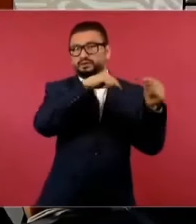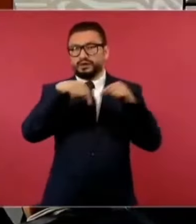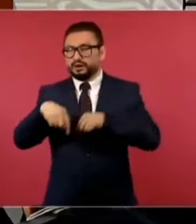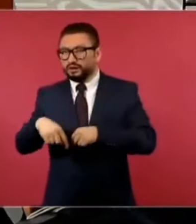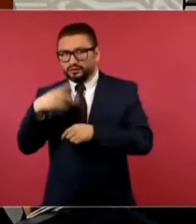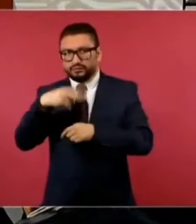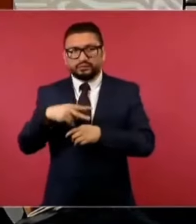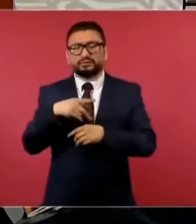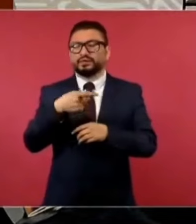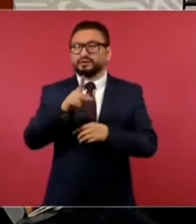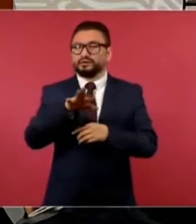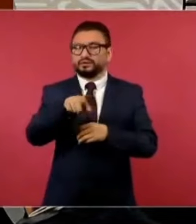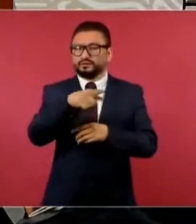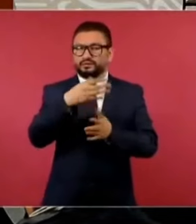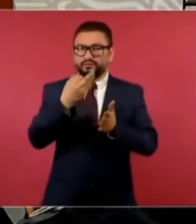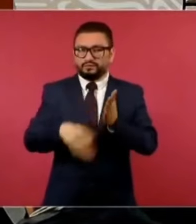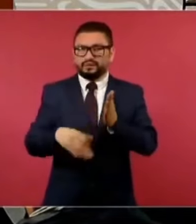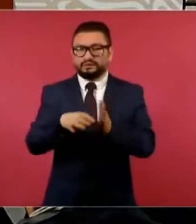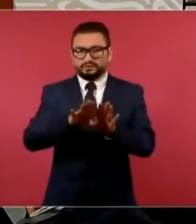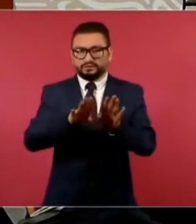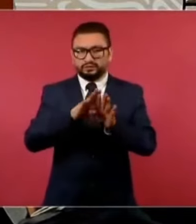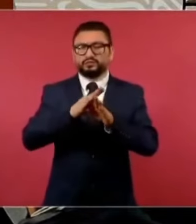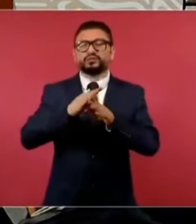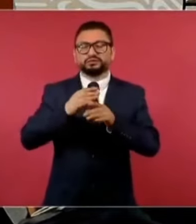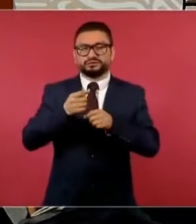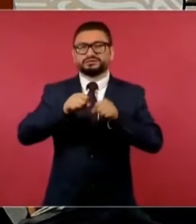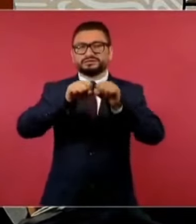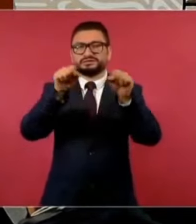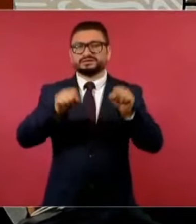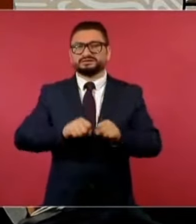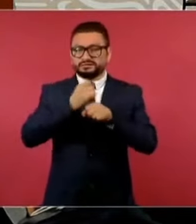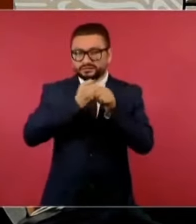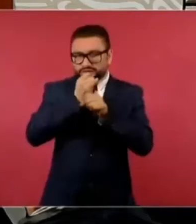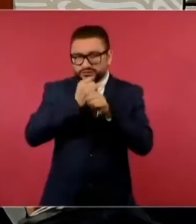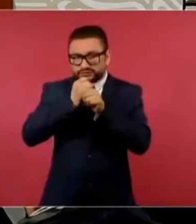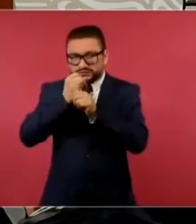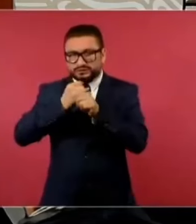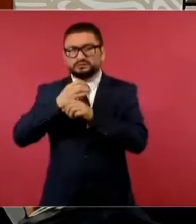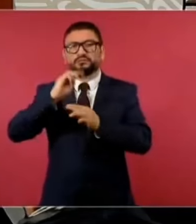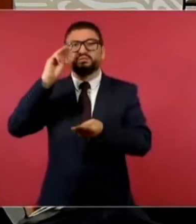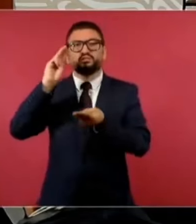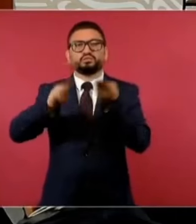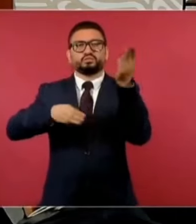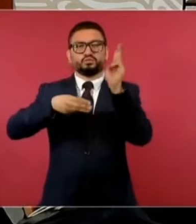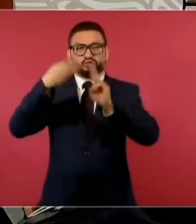tomando en cuenta es que el sistema de inteligencia financiera, pues es un sistema mundial.